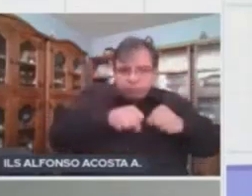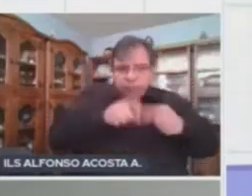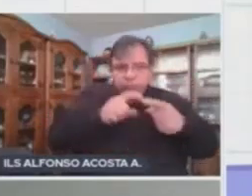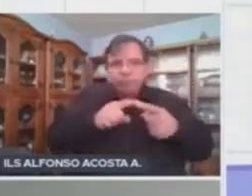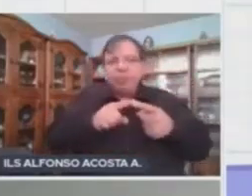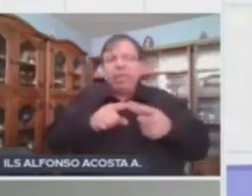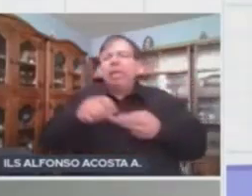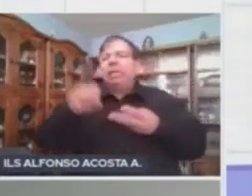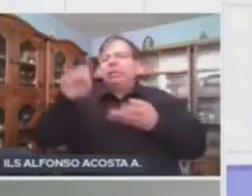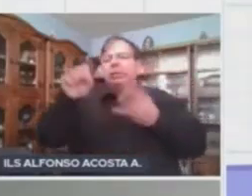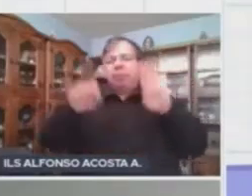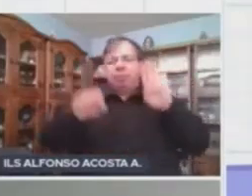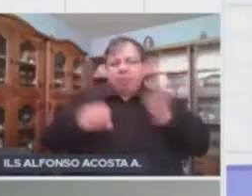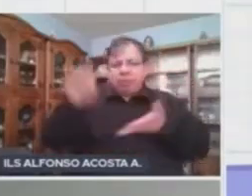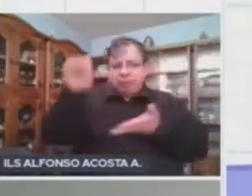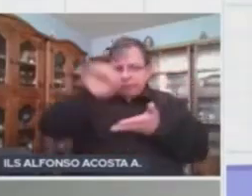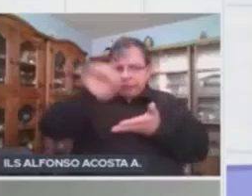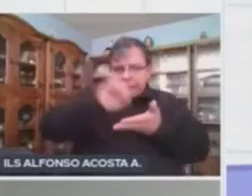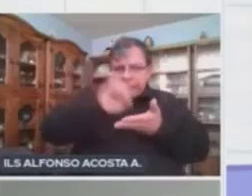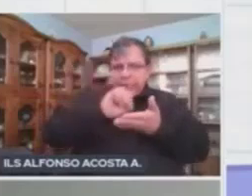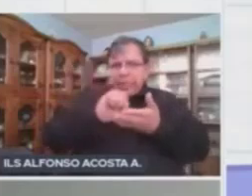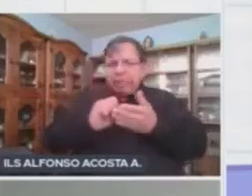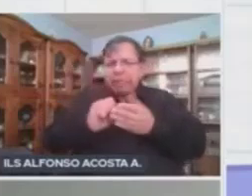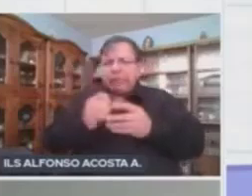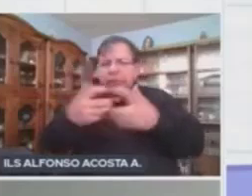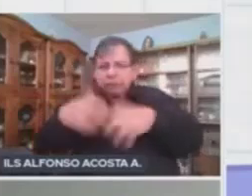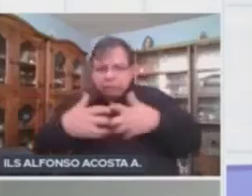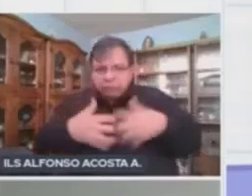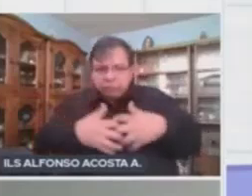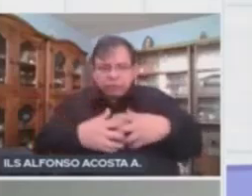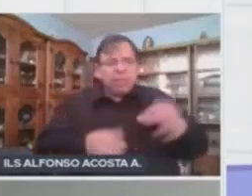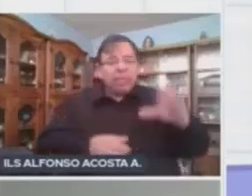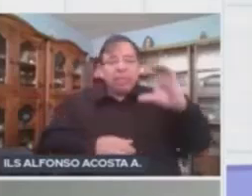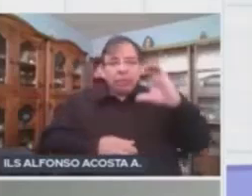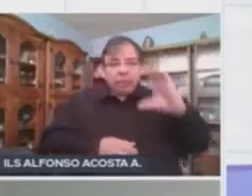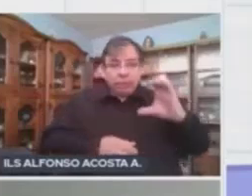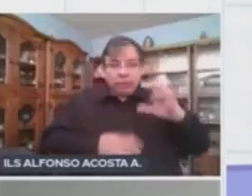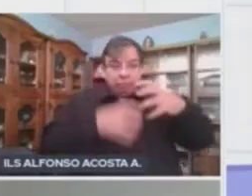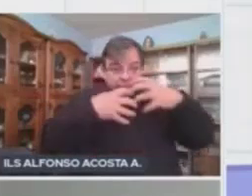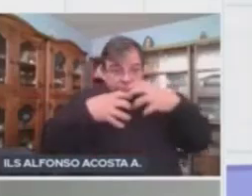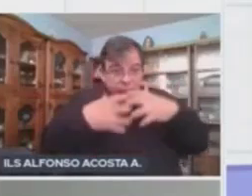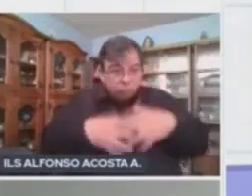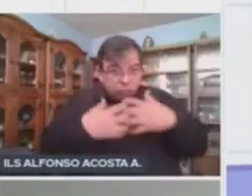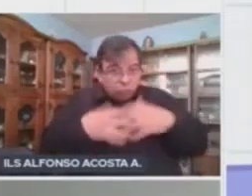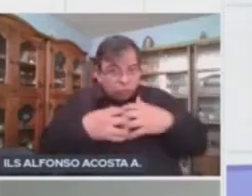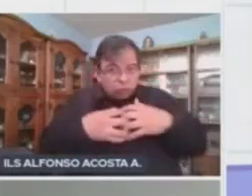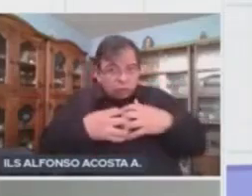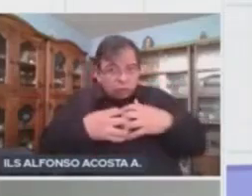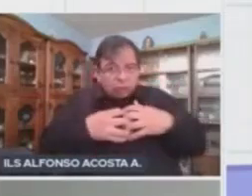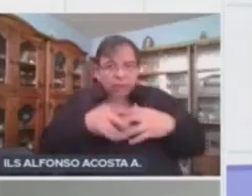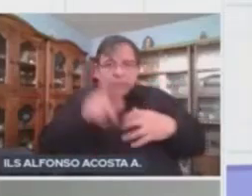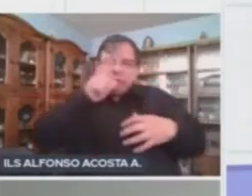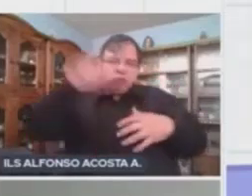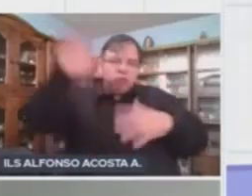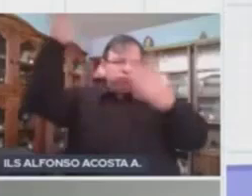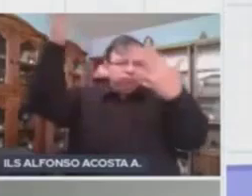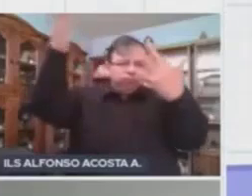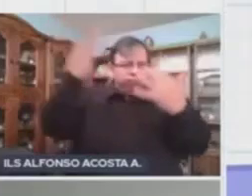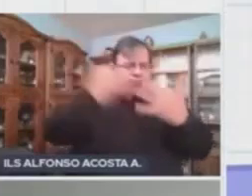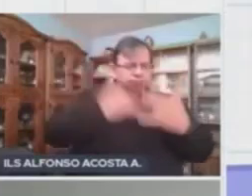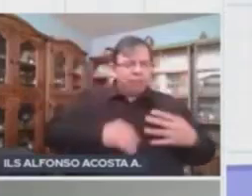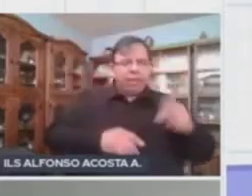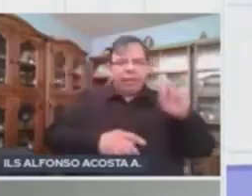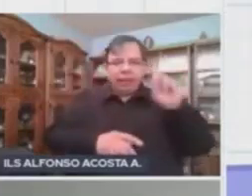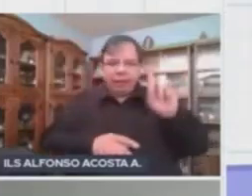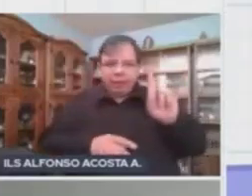minerales y los productores. Inciso C, los productores y la radiación luminosa. Inciso